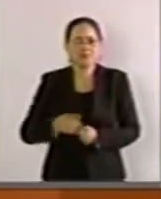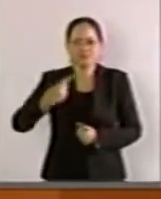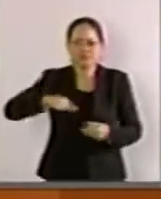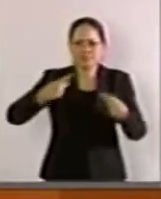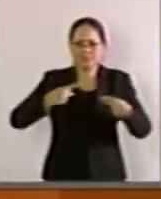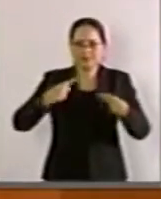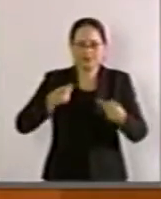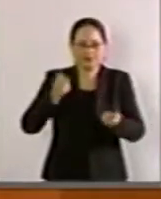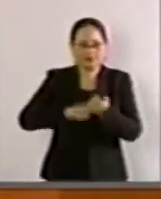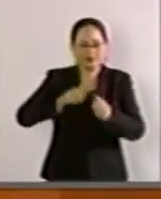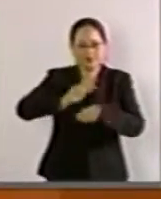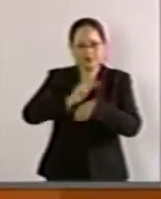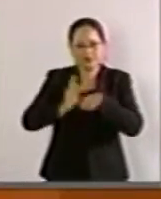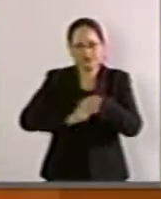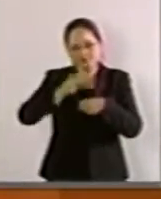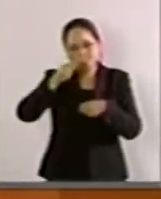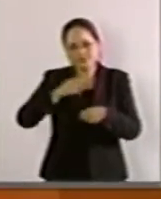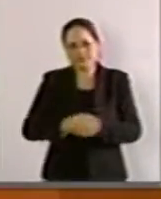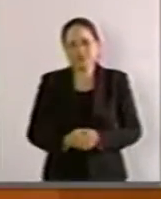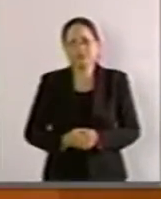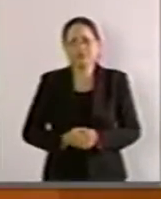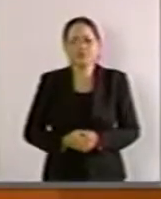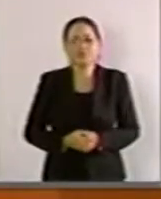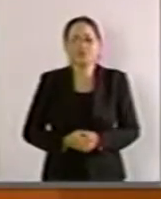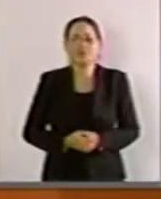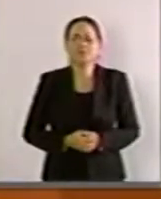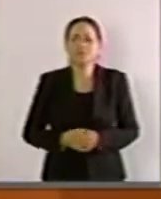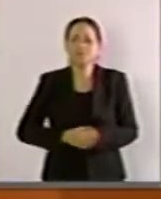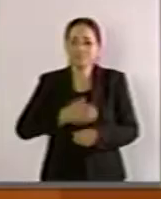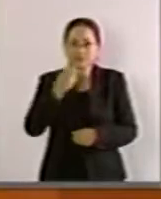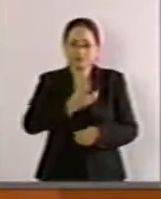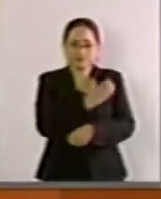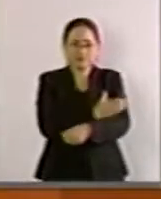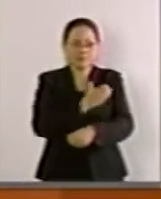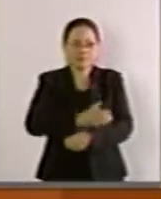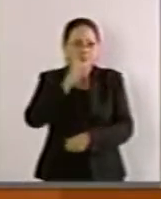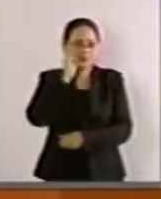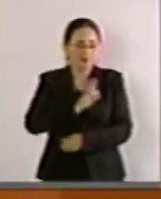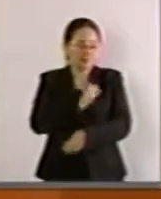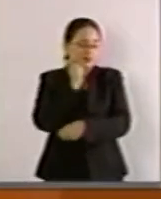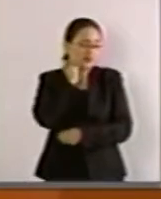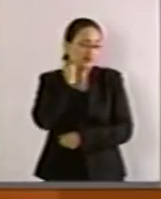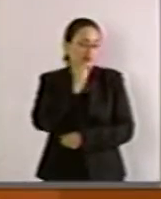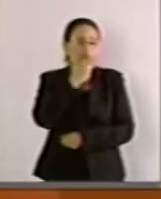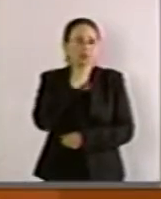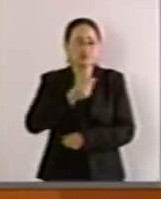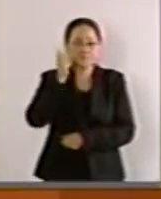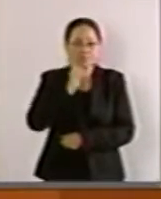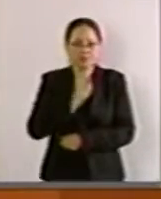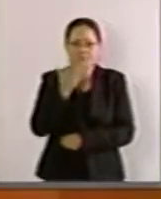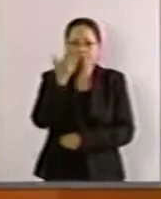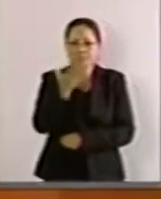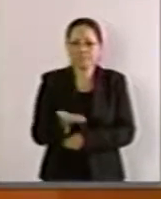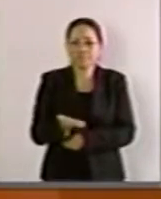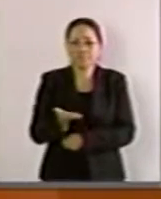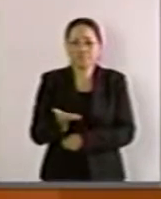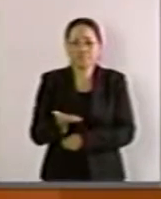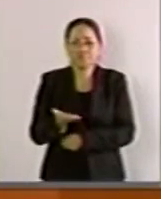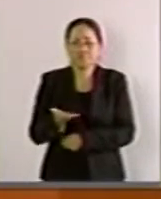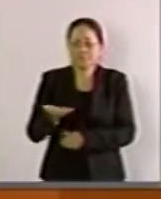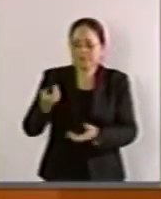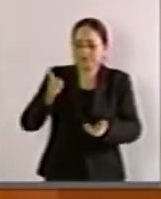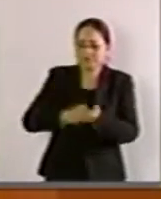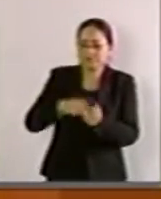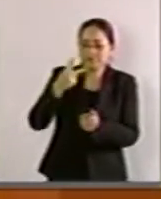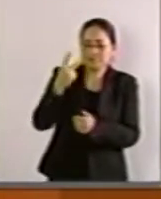personas que viven en este país. De tal forma que, compañeras senadoras y senadores, los medios de comunicación